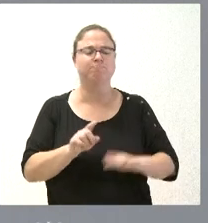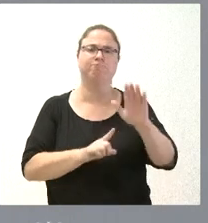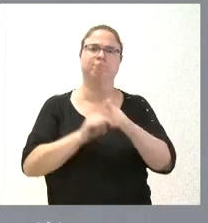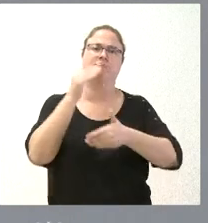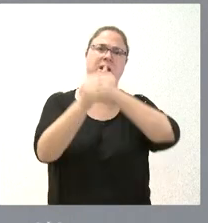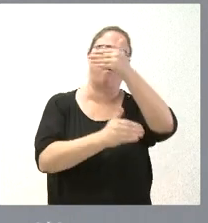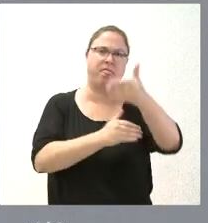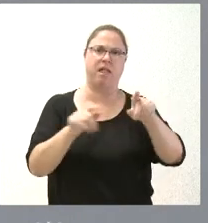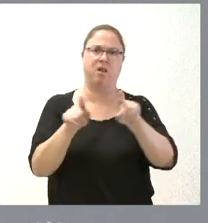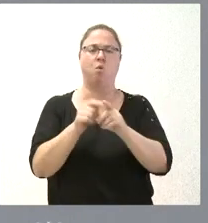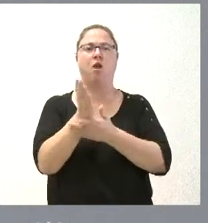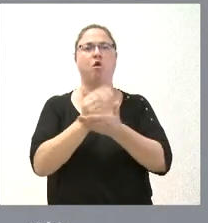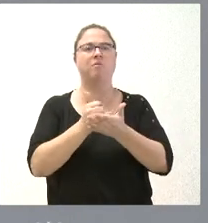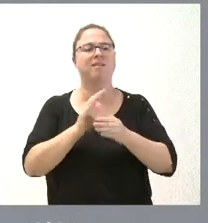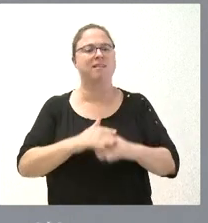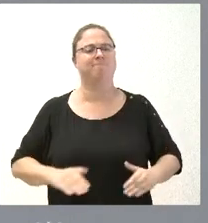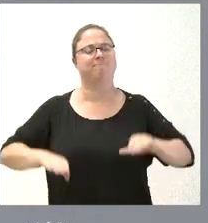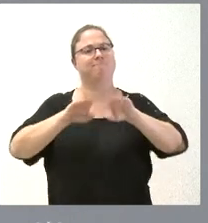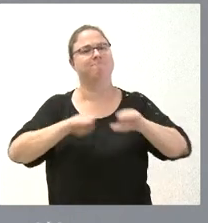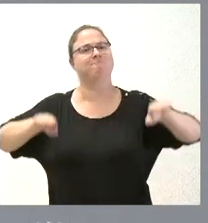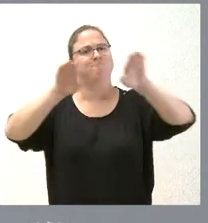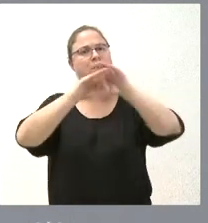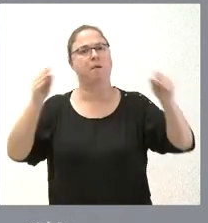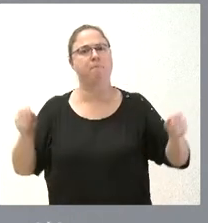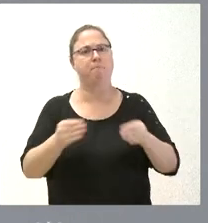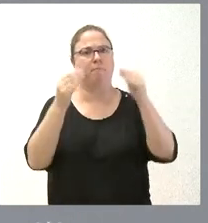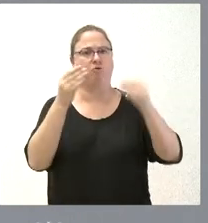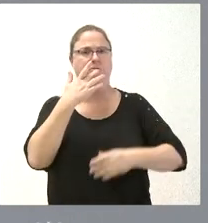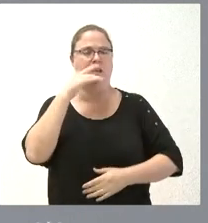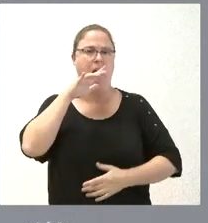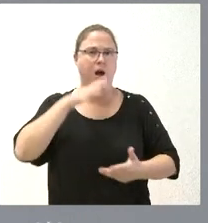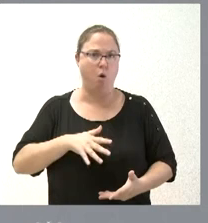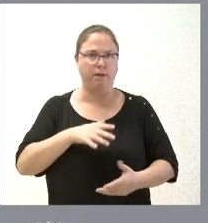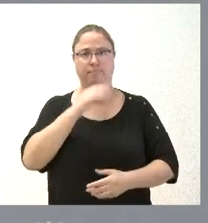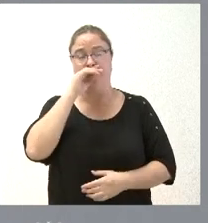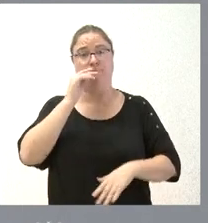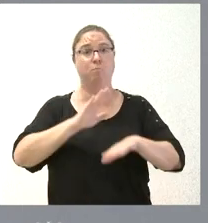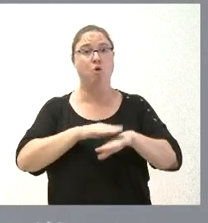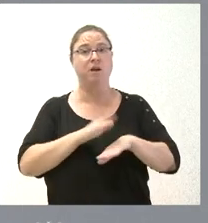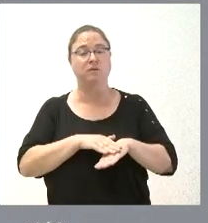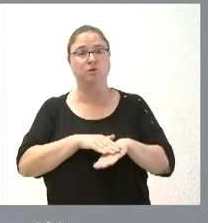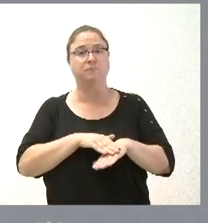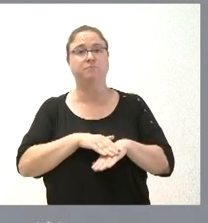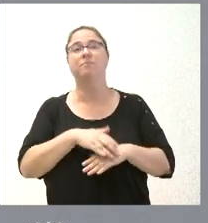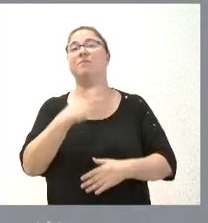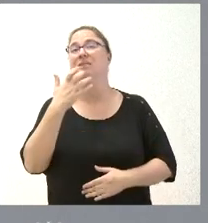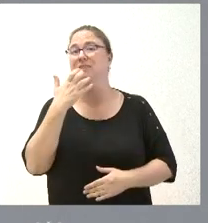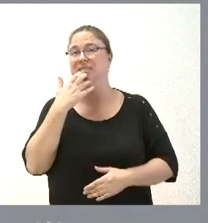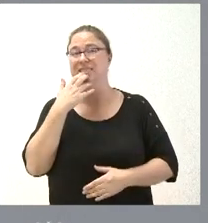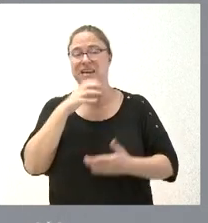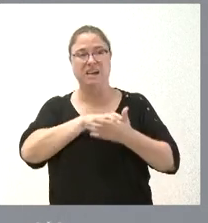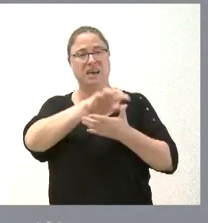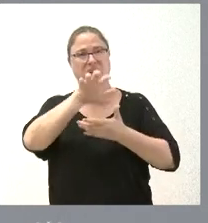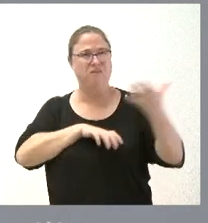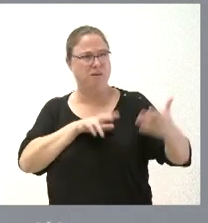como comunidad autónoma a un nivel todavía mejor del que nos encontramos en este momento y por tanto cuando leemos este tipo de informes